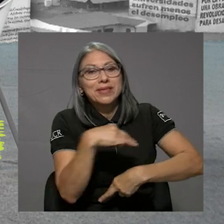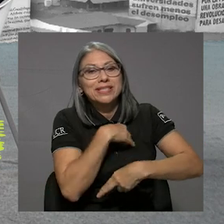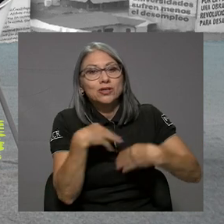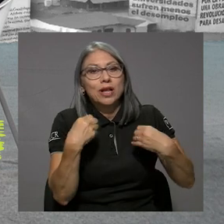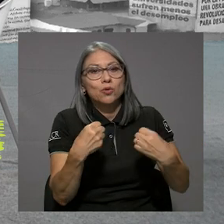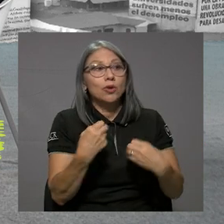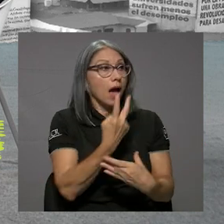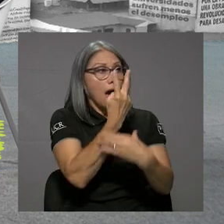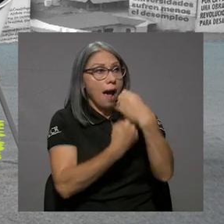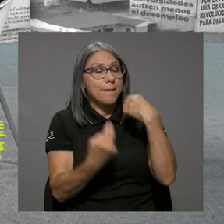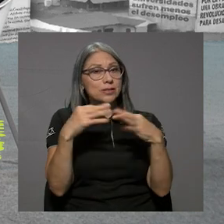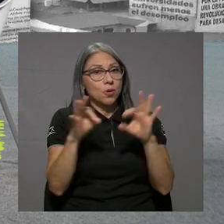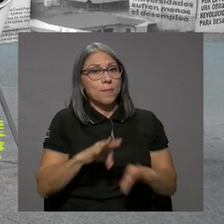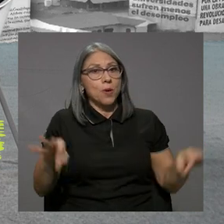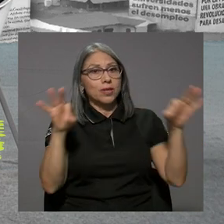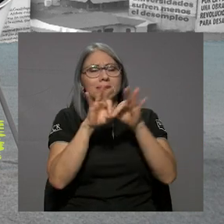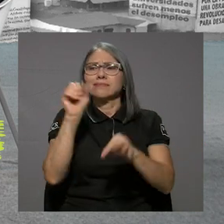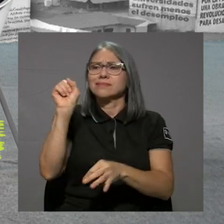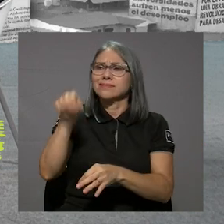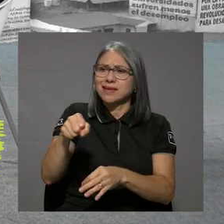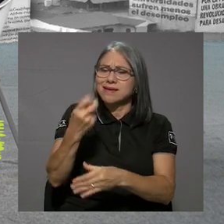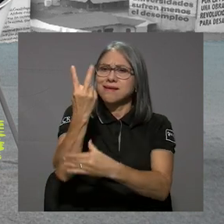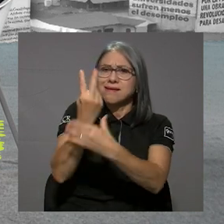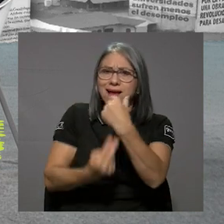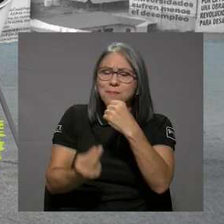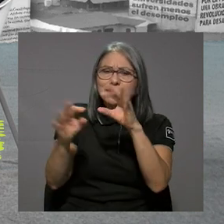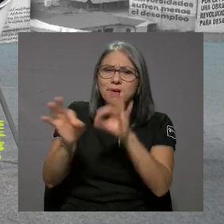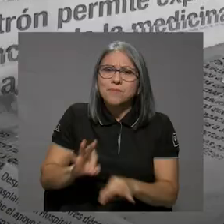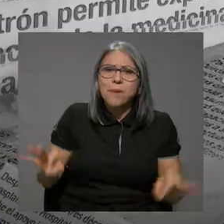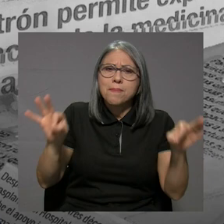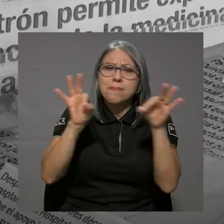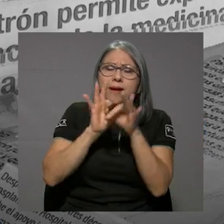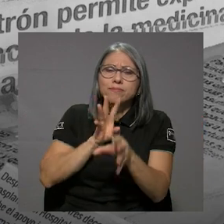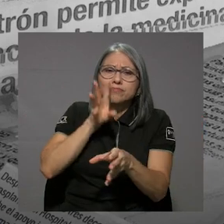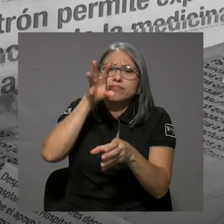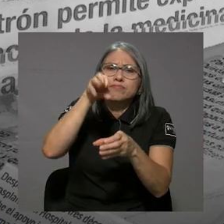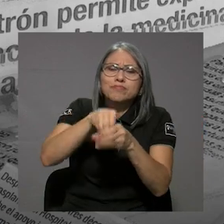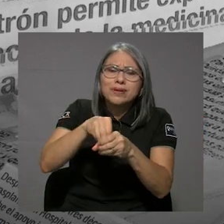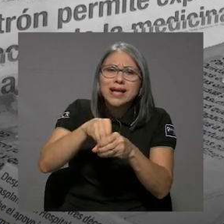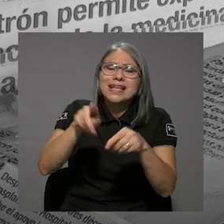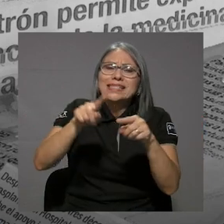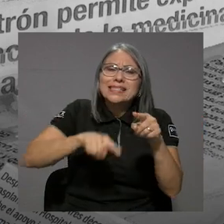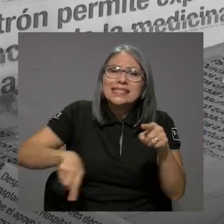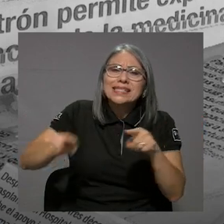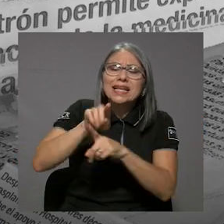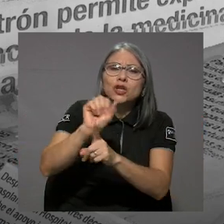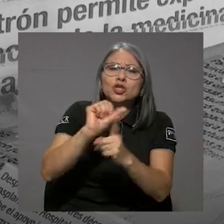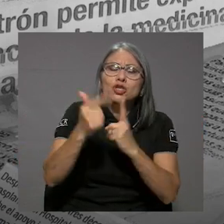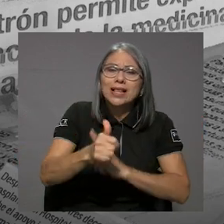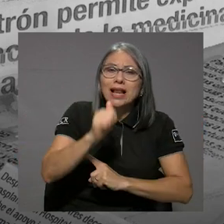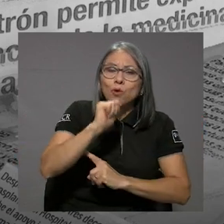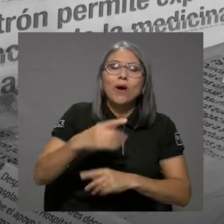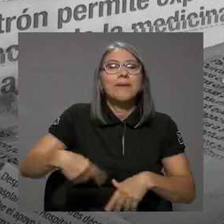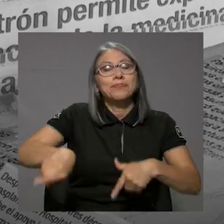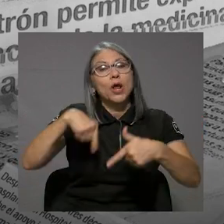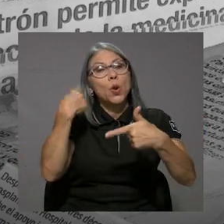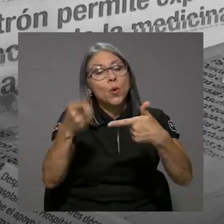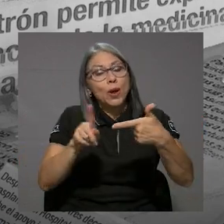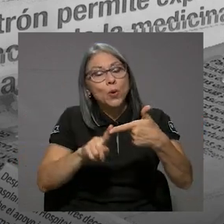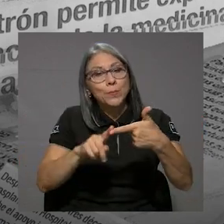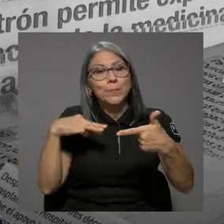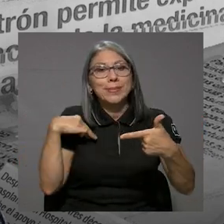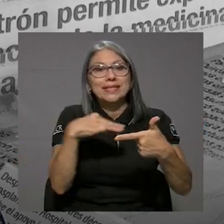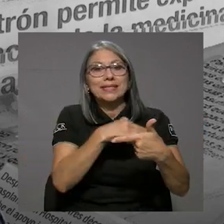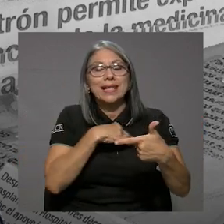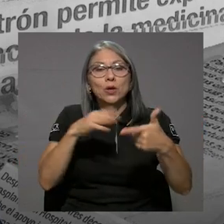dos son importantes. Y las dos son súper importantes porque son parte del ciclo social del agua. Luego tenemos el Ministerio de Ambiente y